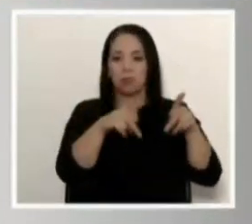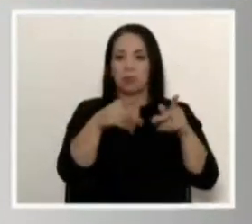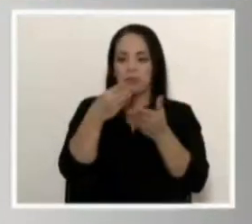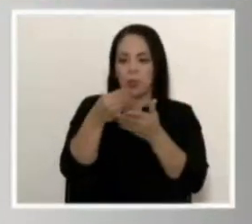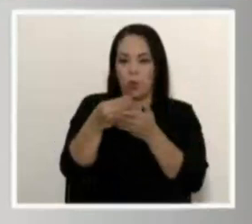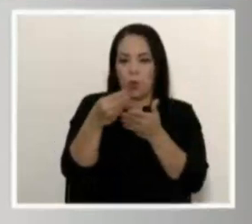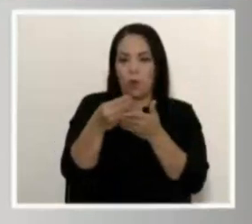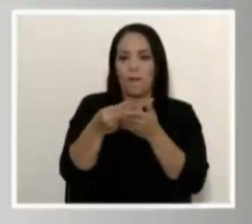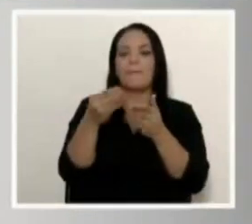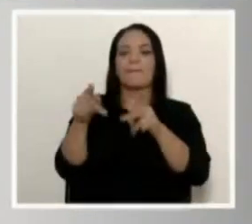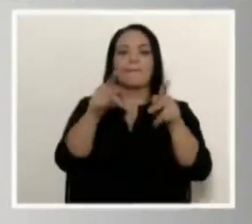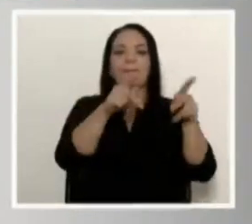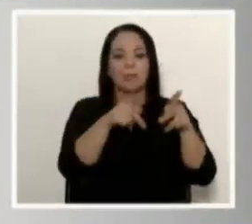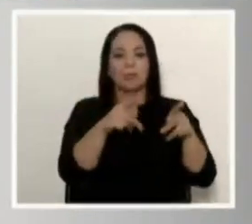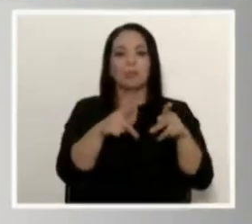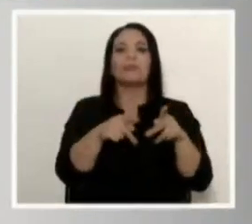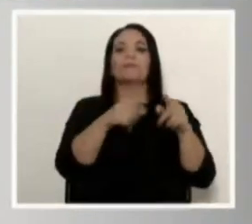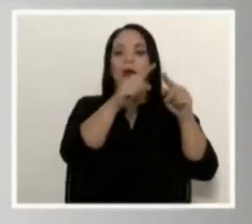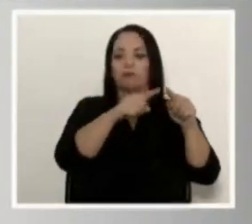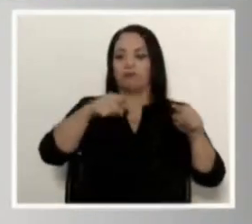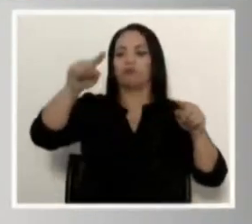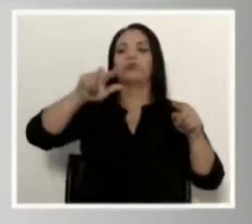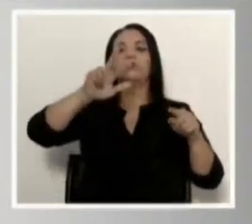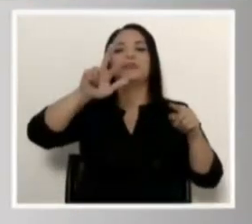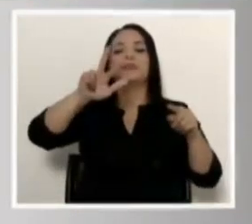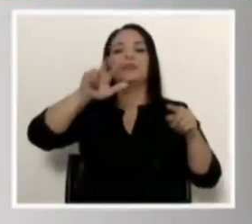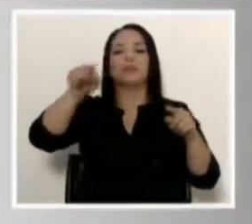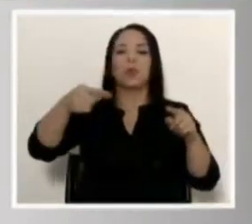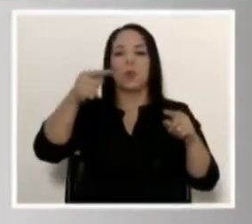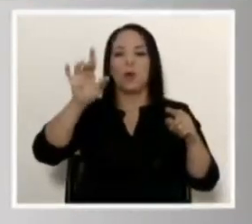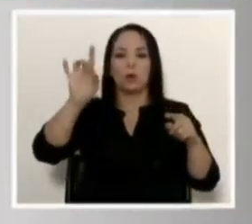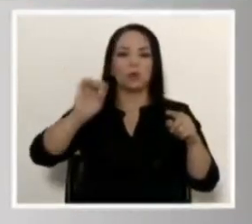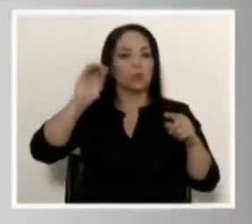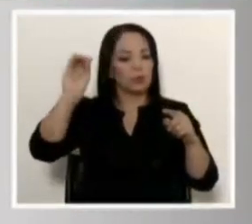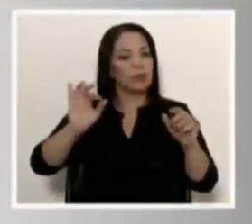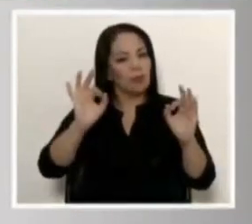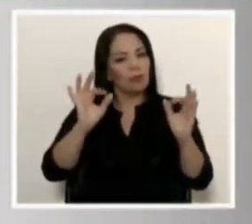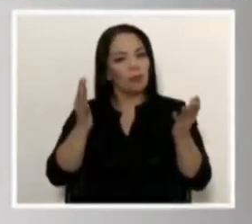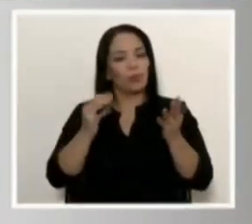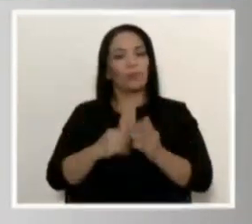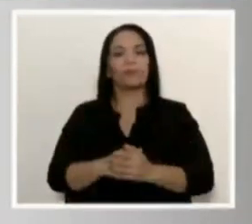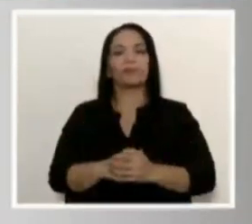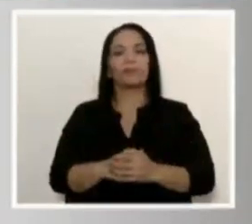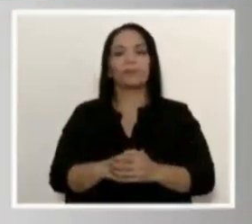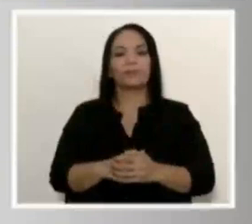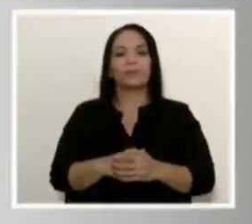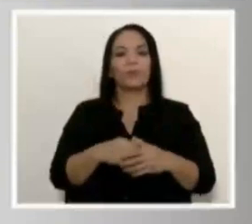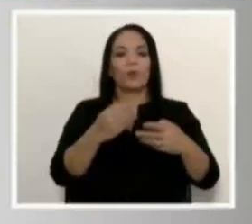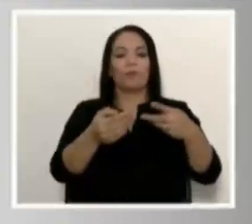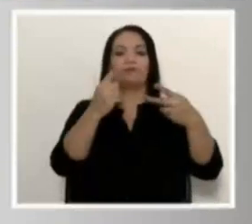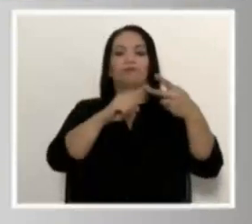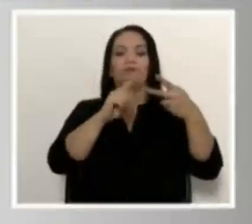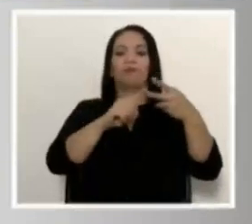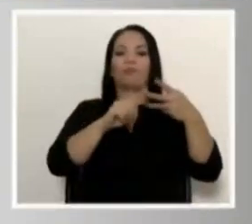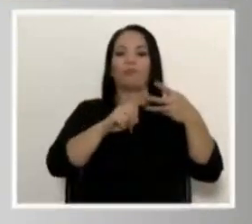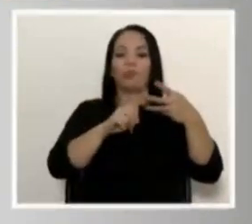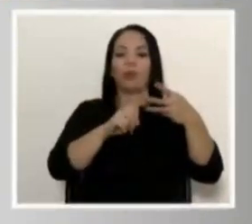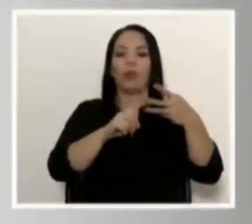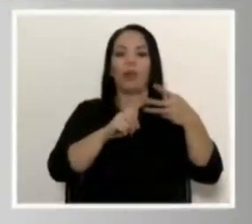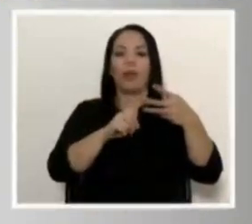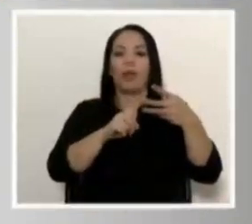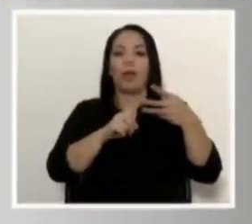familias, de las personas, va a crecer este año un 3.8%. Formación bruta de capital fijo, eso es